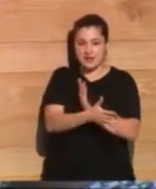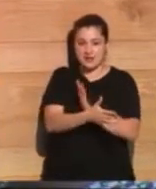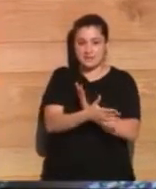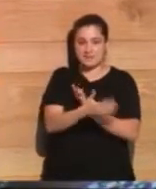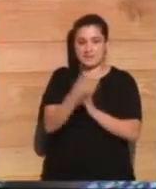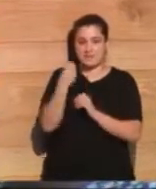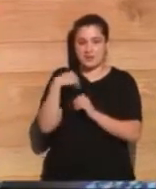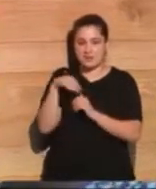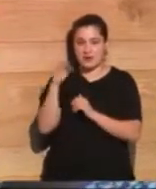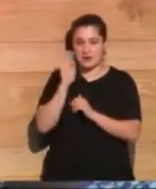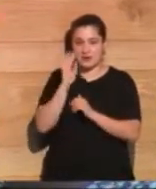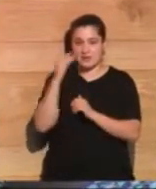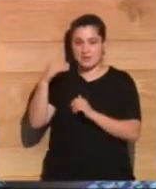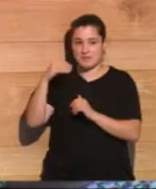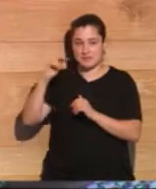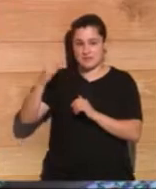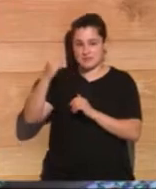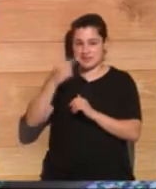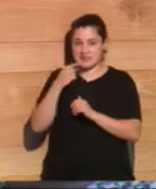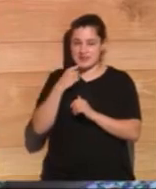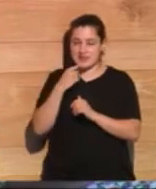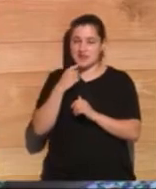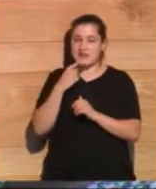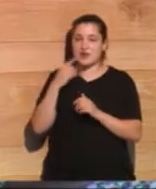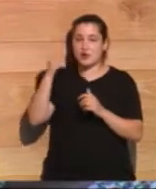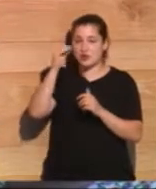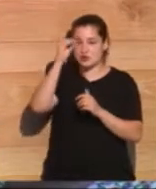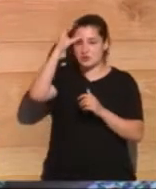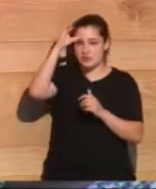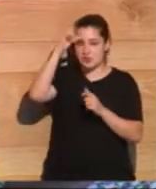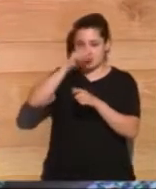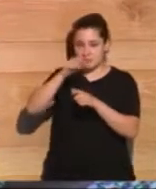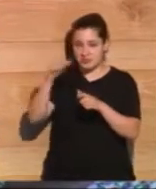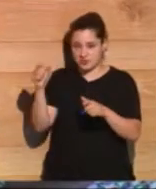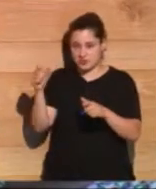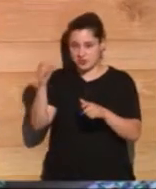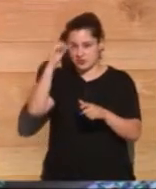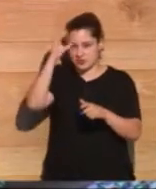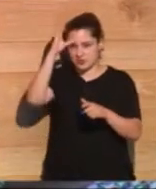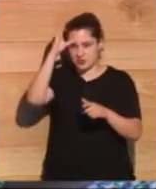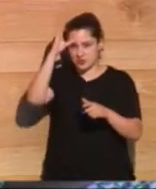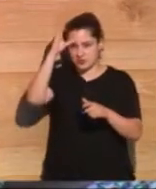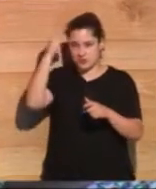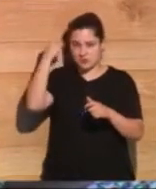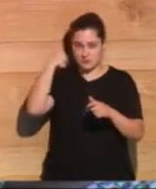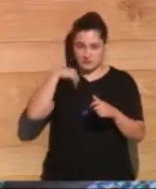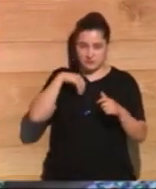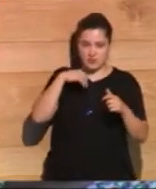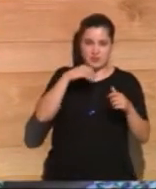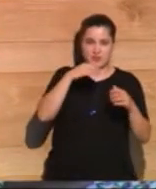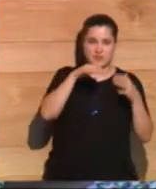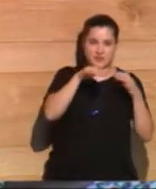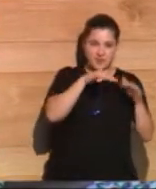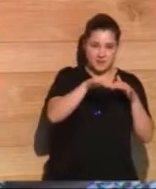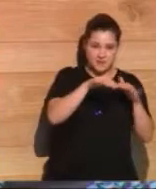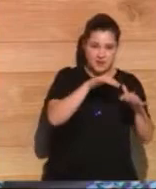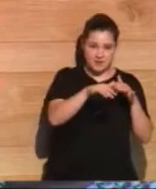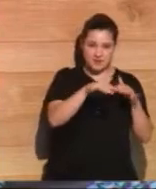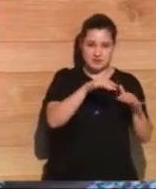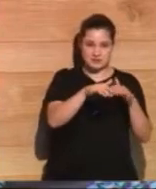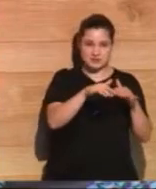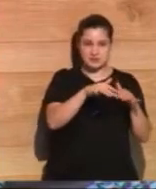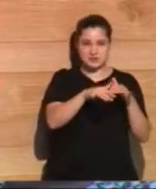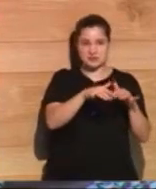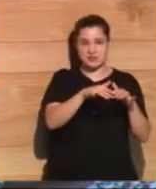decía la vicepresidenta con la asamblea, incorporar el conocimiento de la gente en las propias dinámicas, no en plan